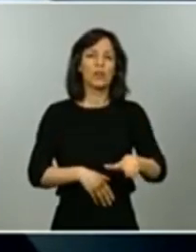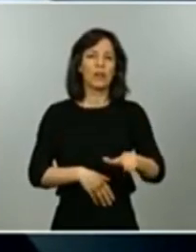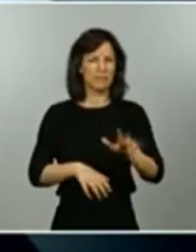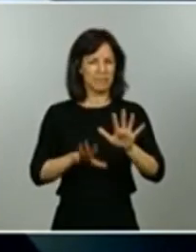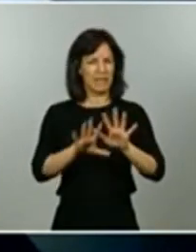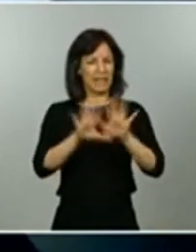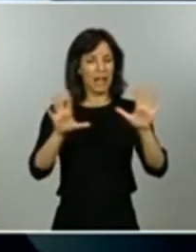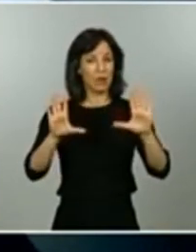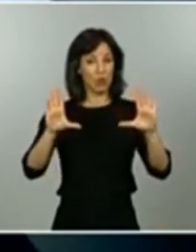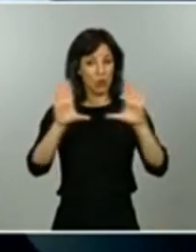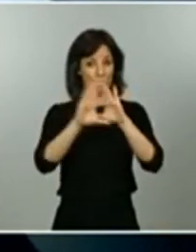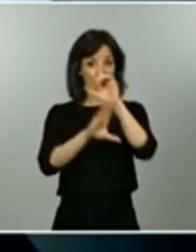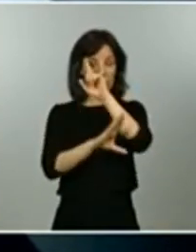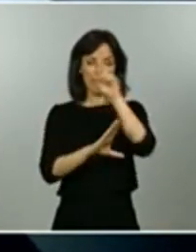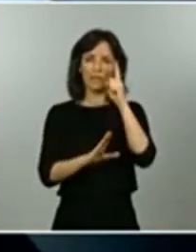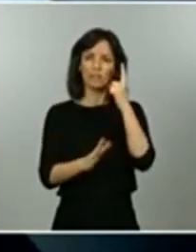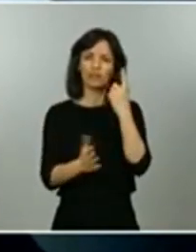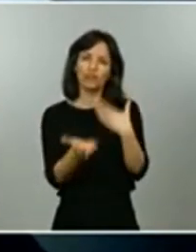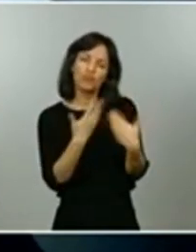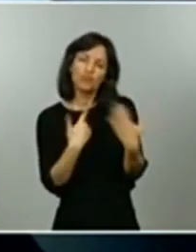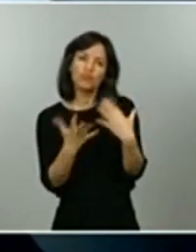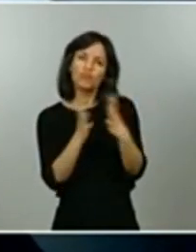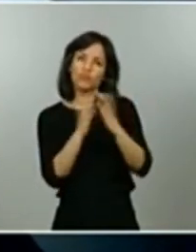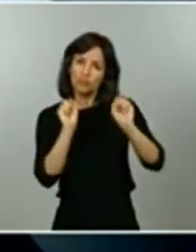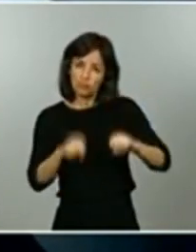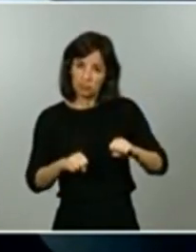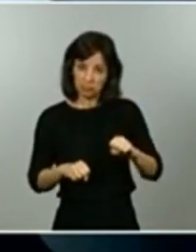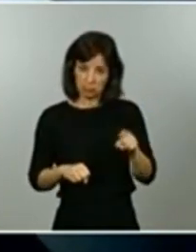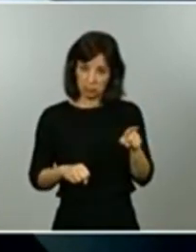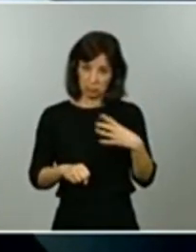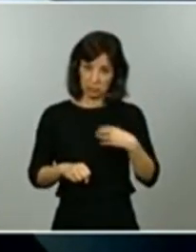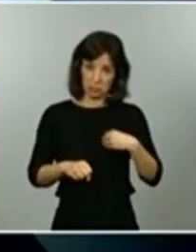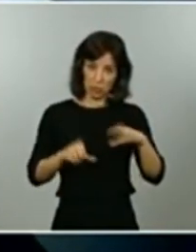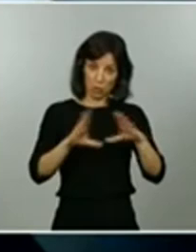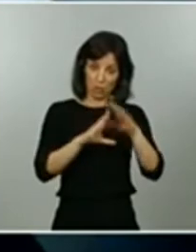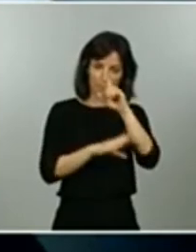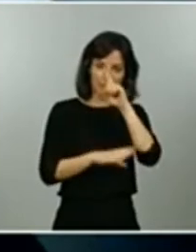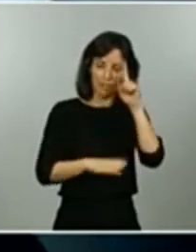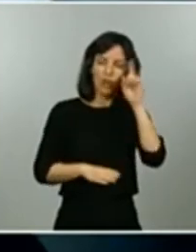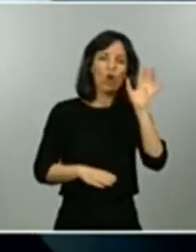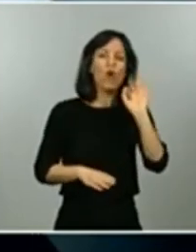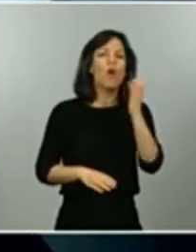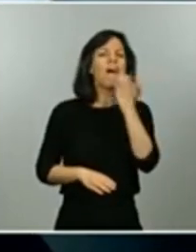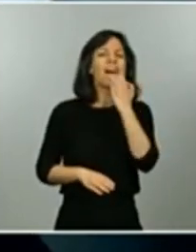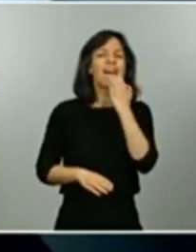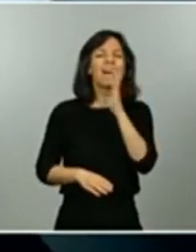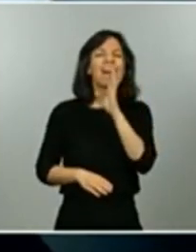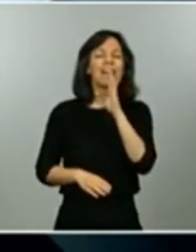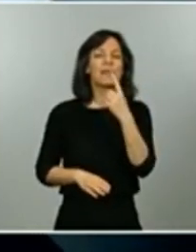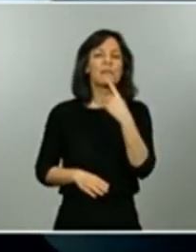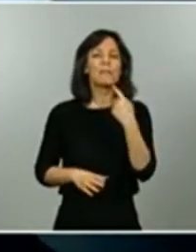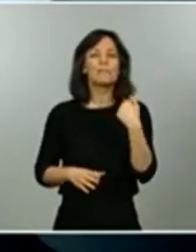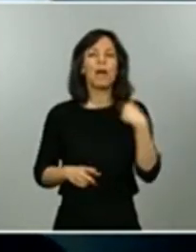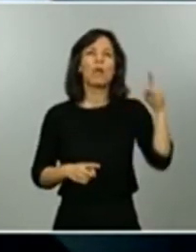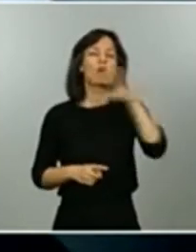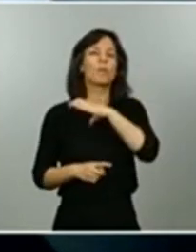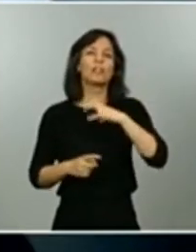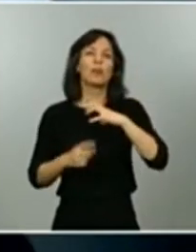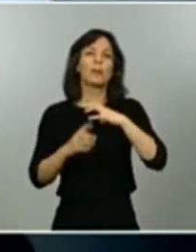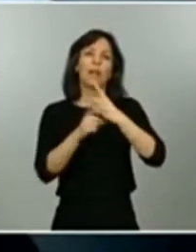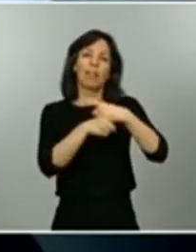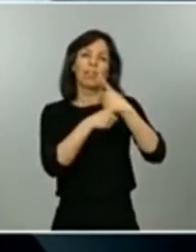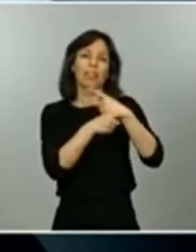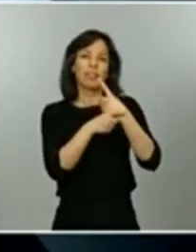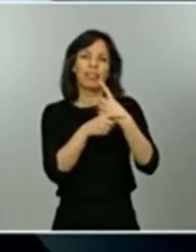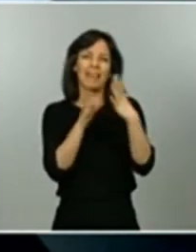ha dialogado y ha conseguido llegar a un consenso o de las excepciones en los que dice que no ha sido posible así la he entendido yo en su